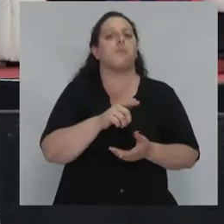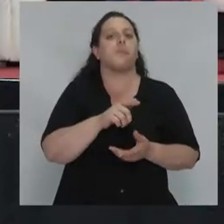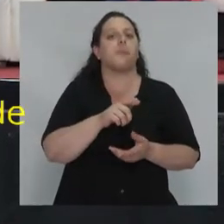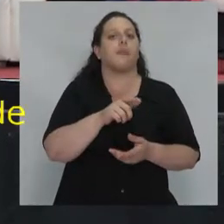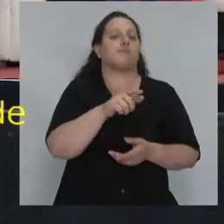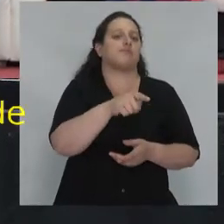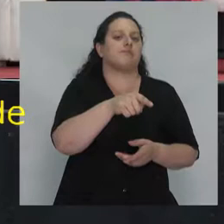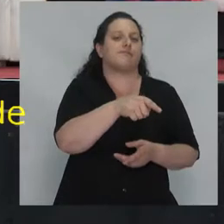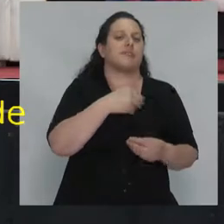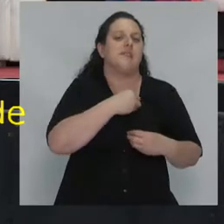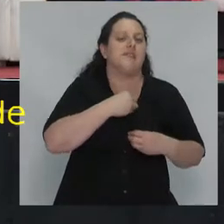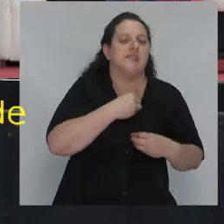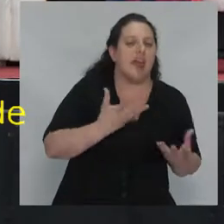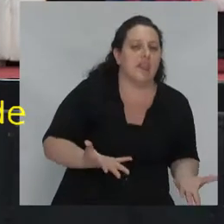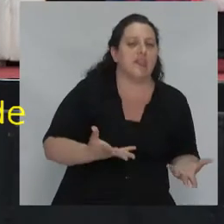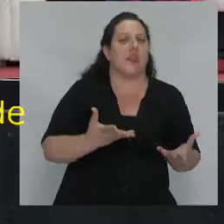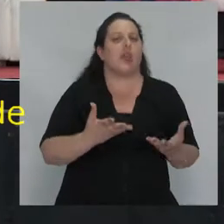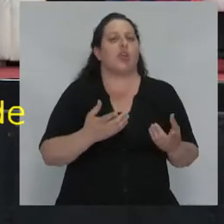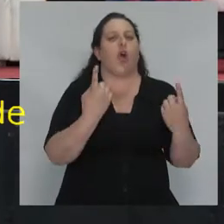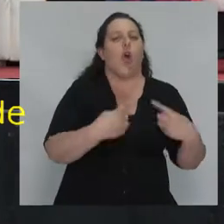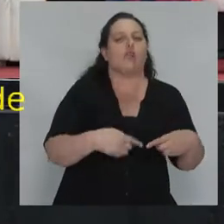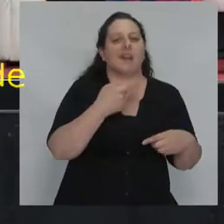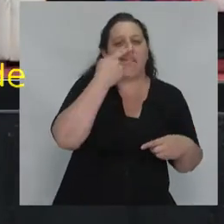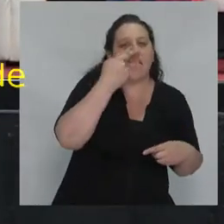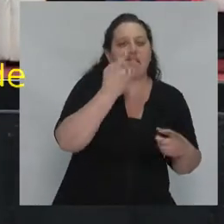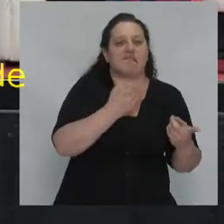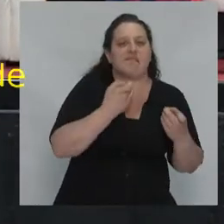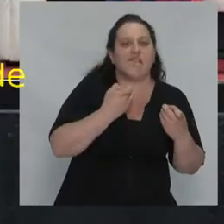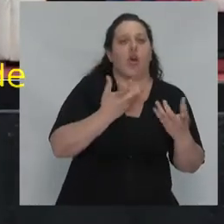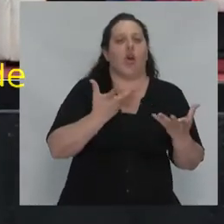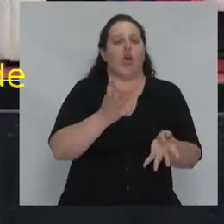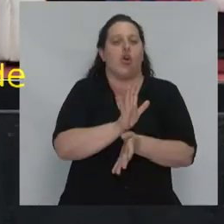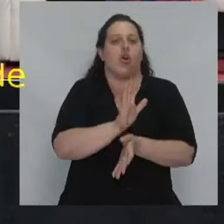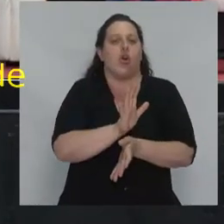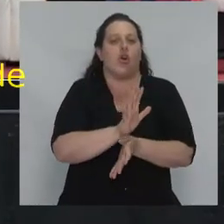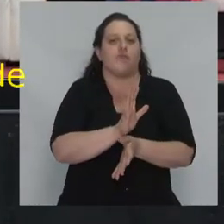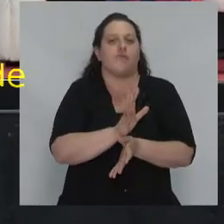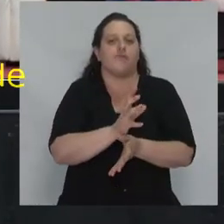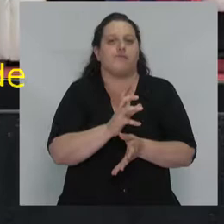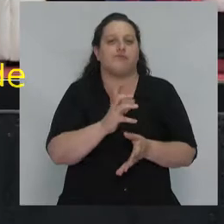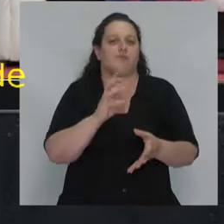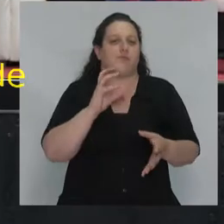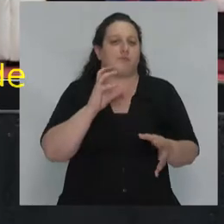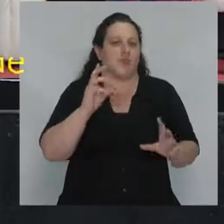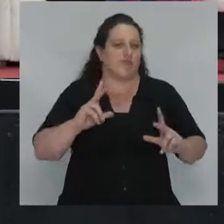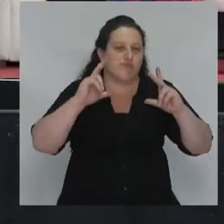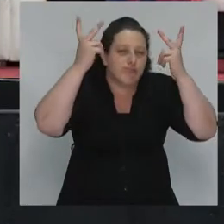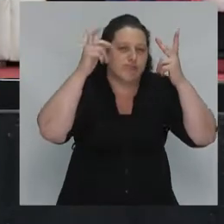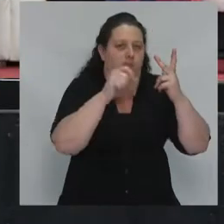resentimientos de la ira de la clase obrera.